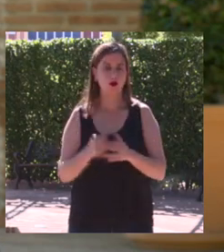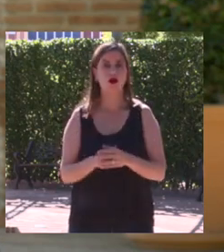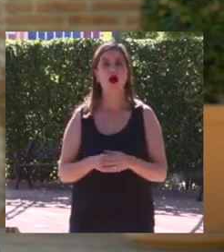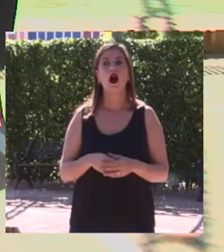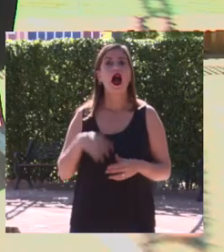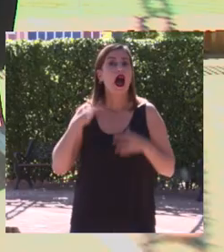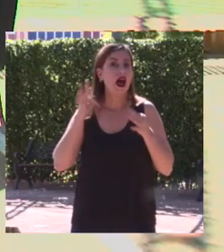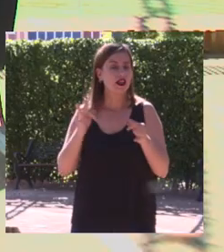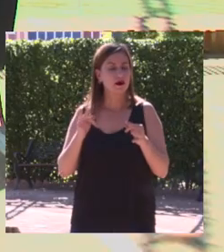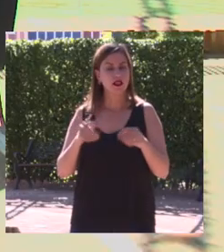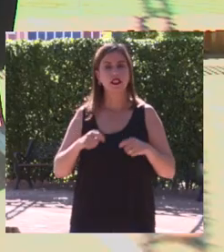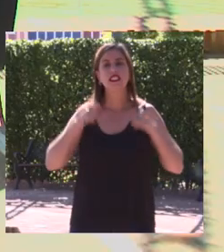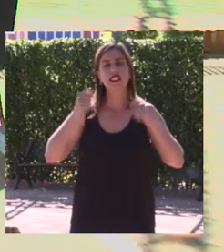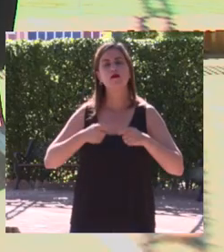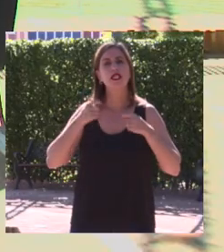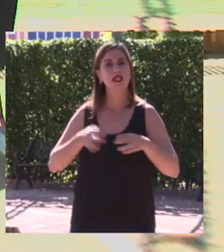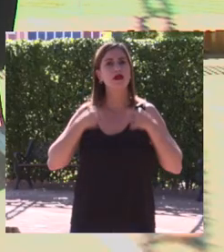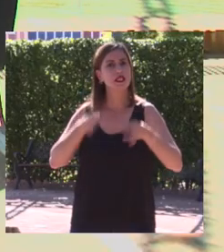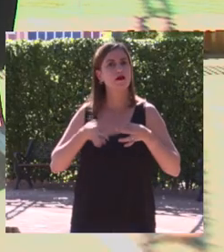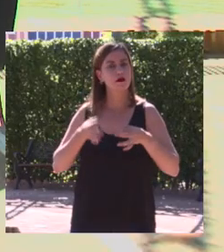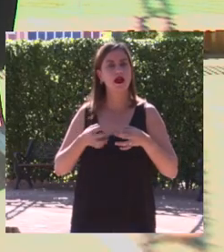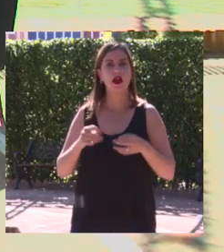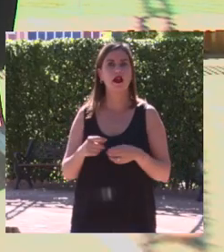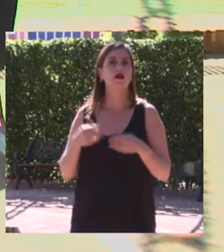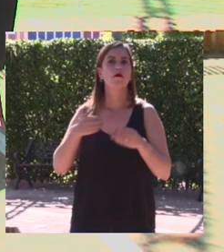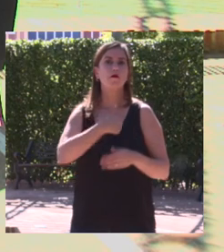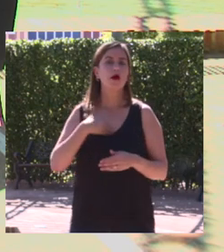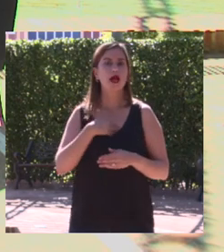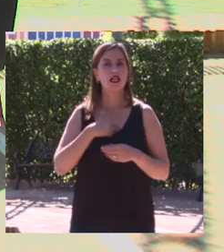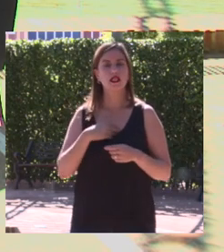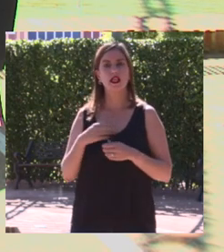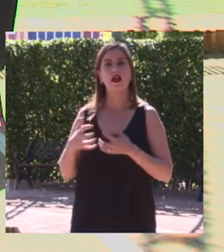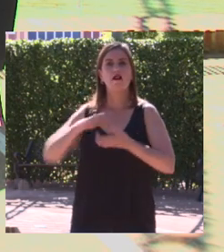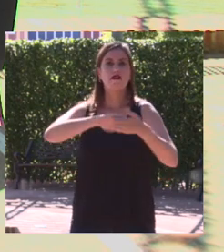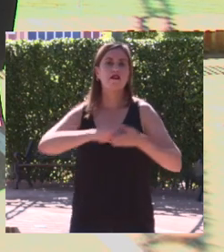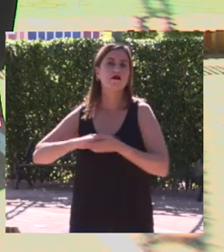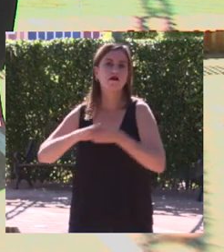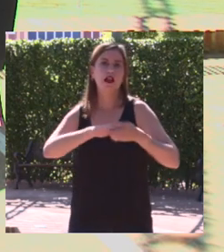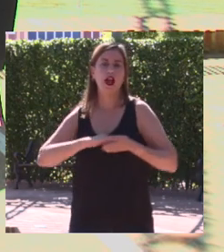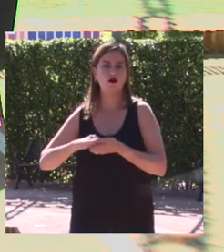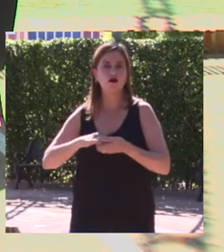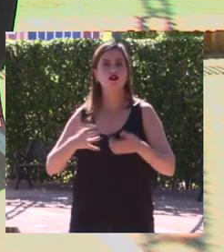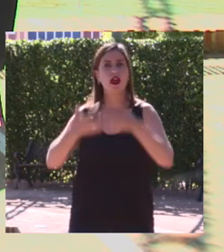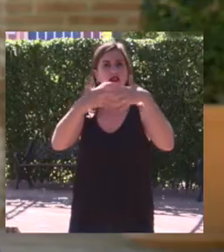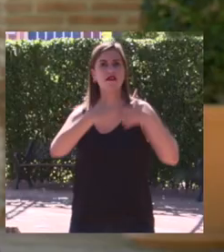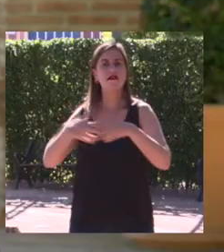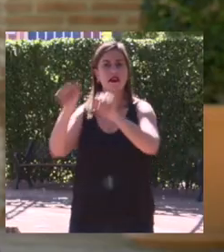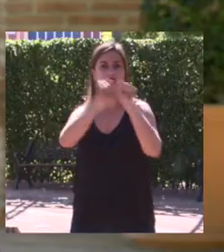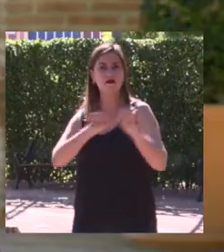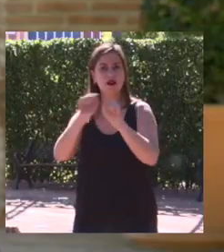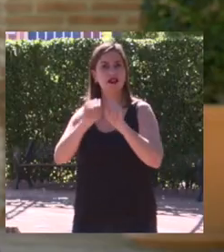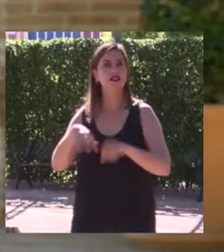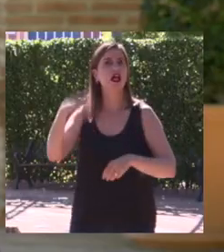está marcada por la defensa del papel de la mujer en este sector y la denuncia del trato muchas veces machista